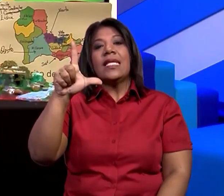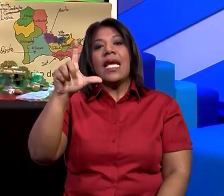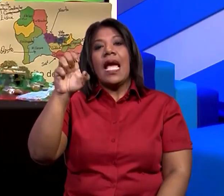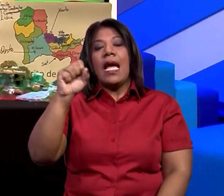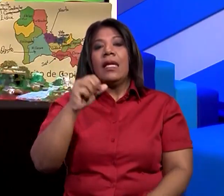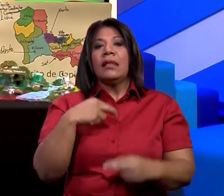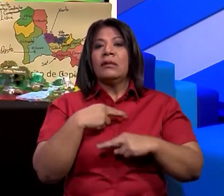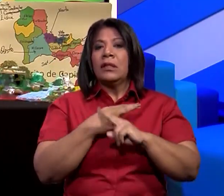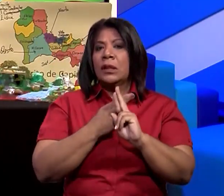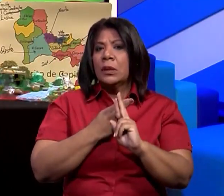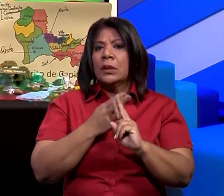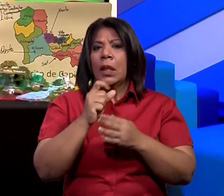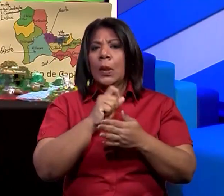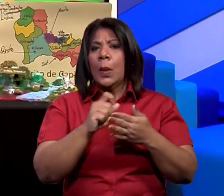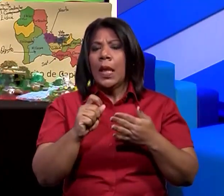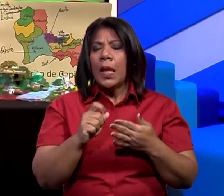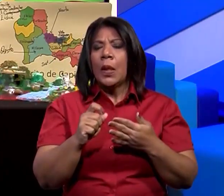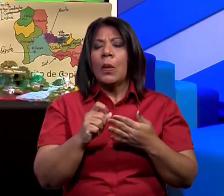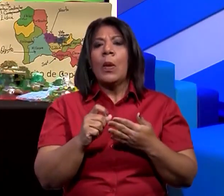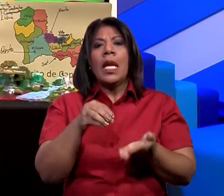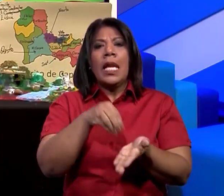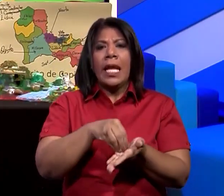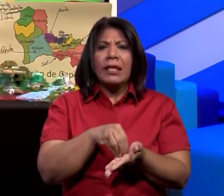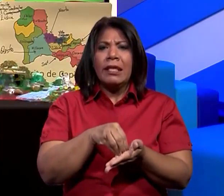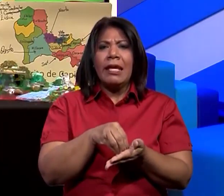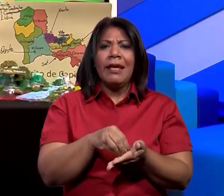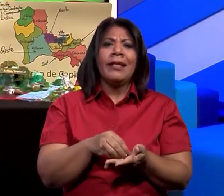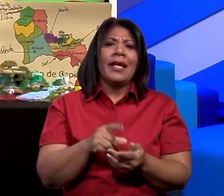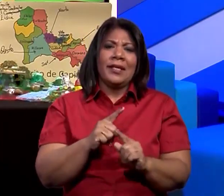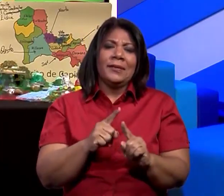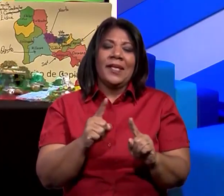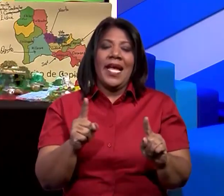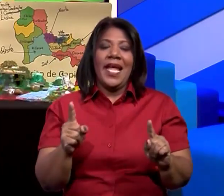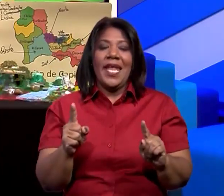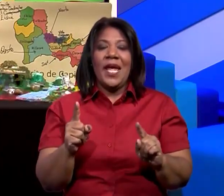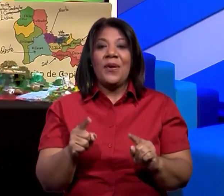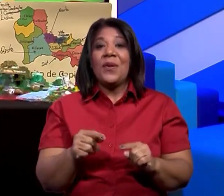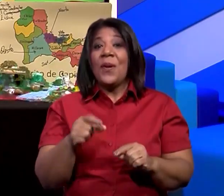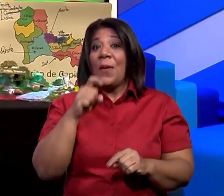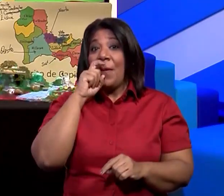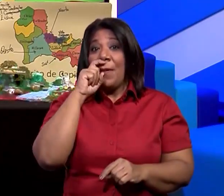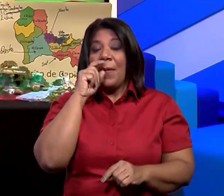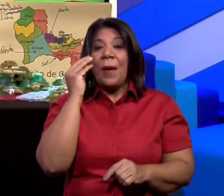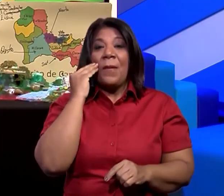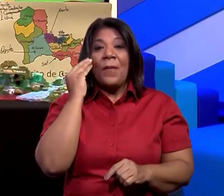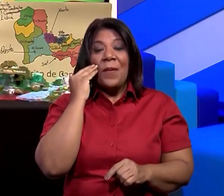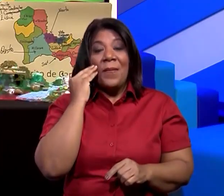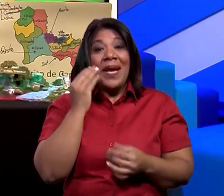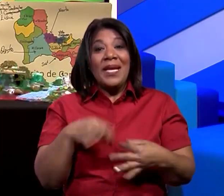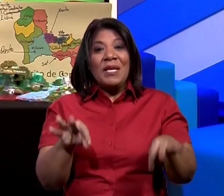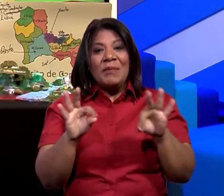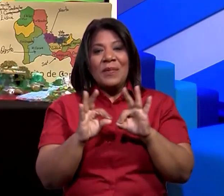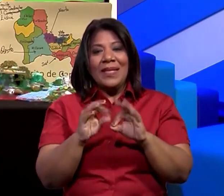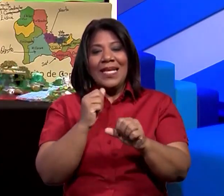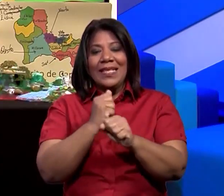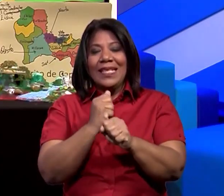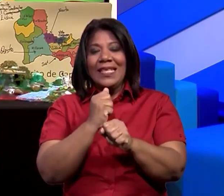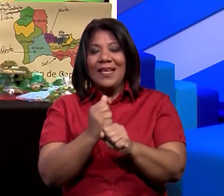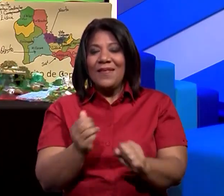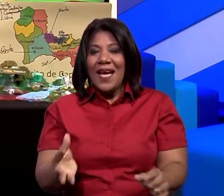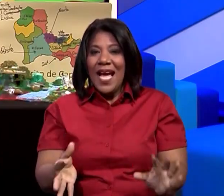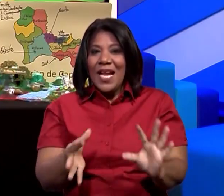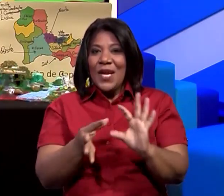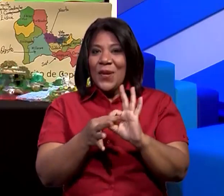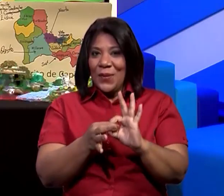de ellos. Así, queridos padres de familia, recuerden trabajar juntos y motivados con el maestro de